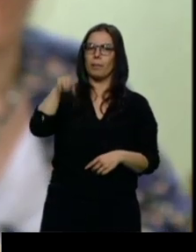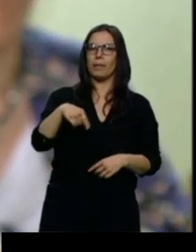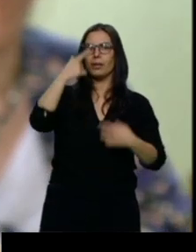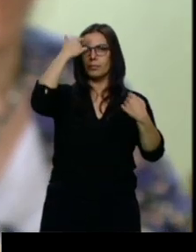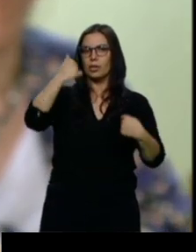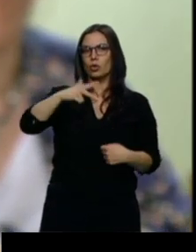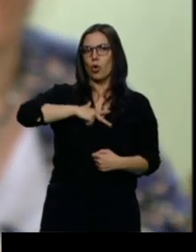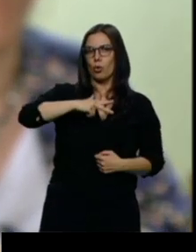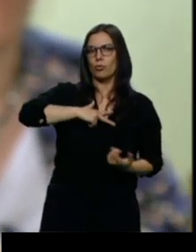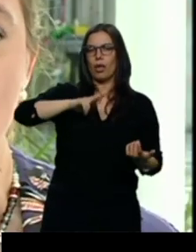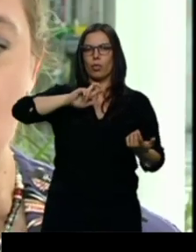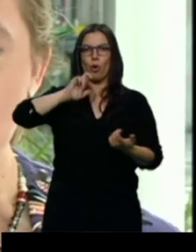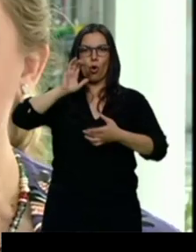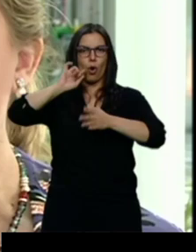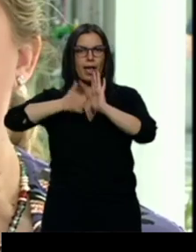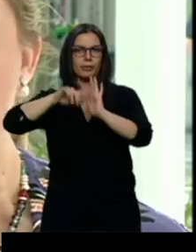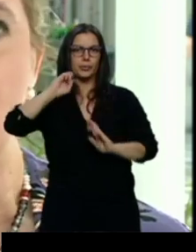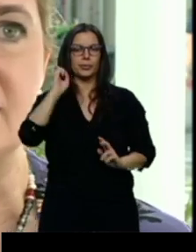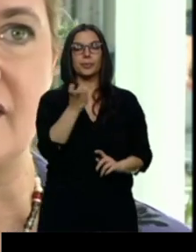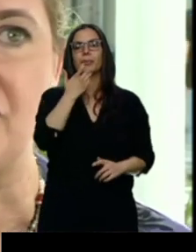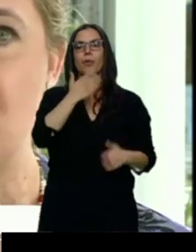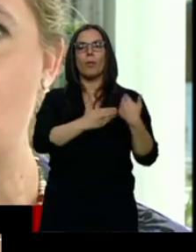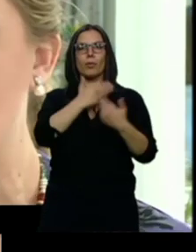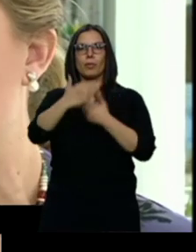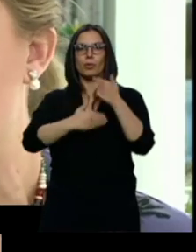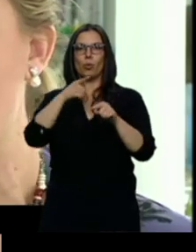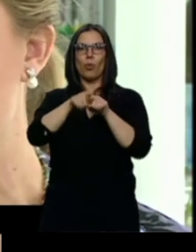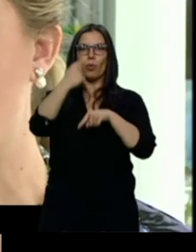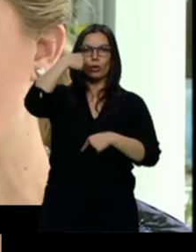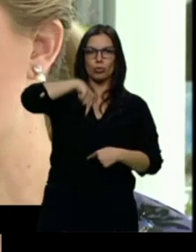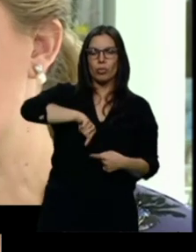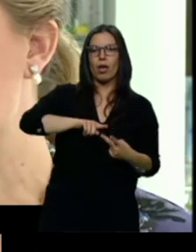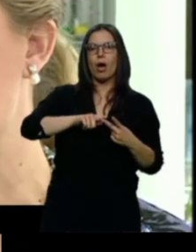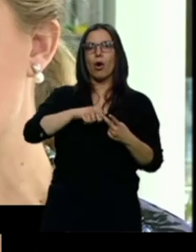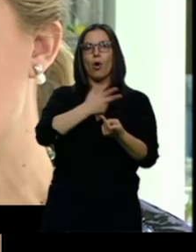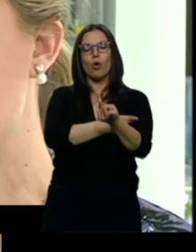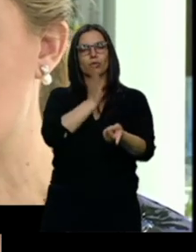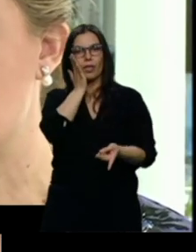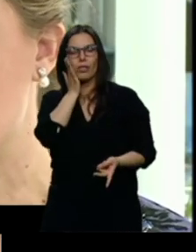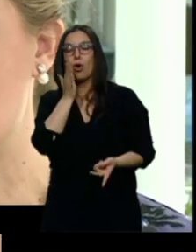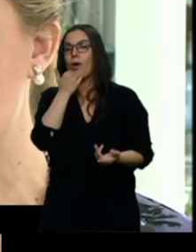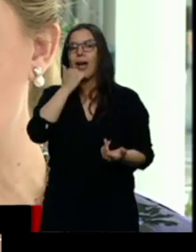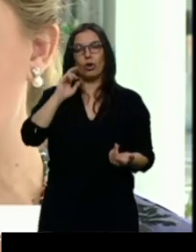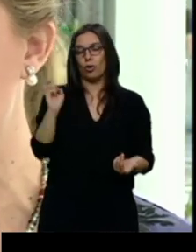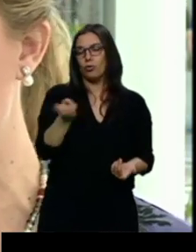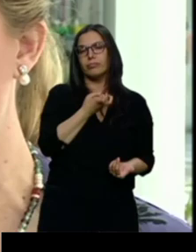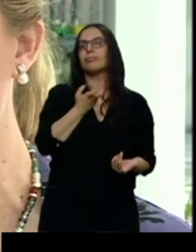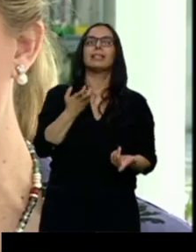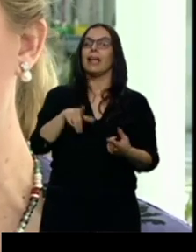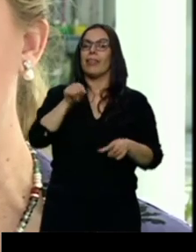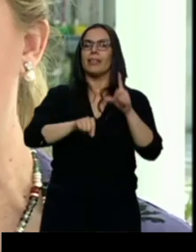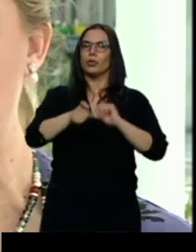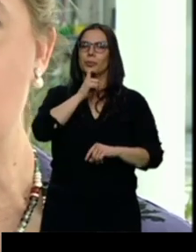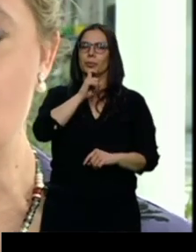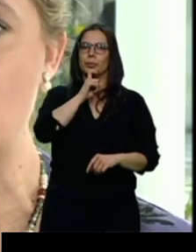visión. Poner procedimientos como una sonda o una sedación o cosas así, que son decisiones difíciles a veces de